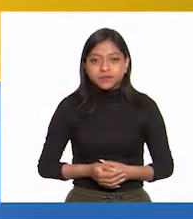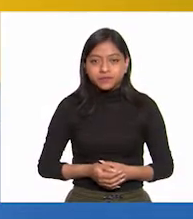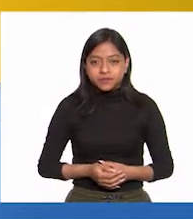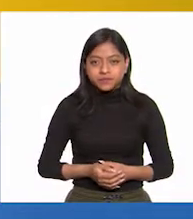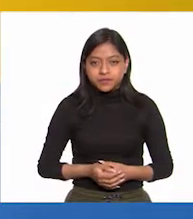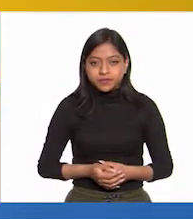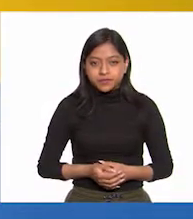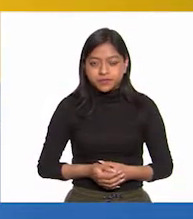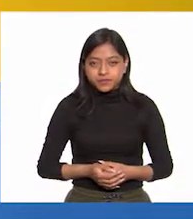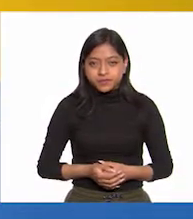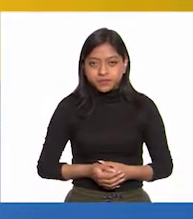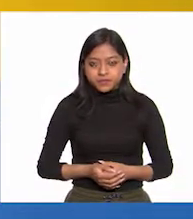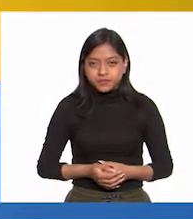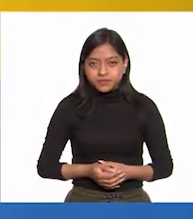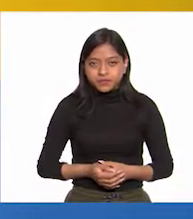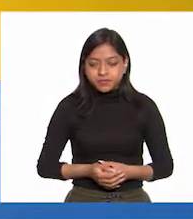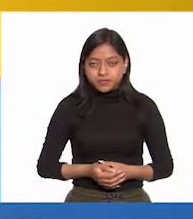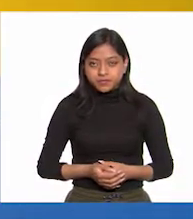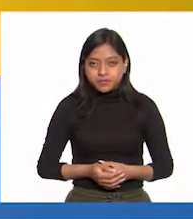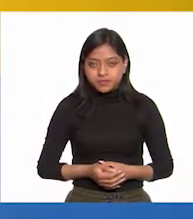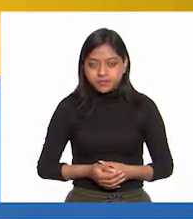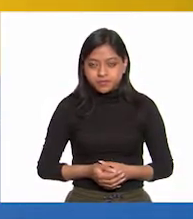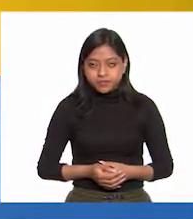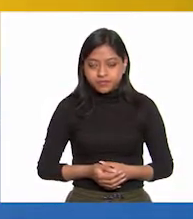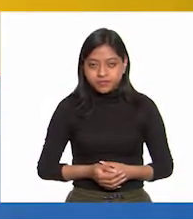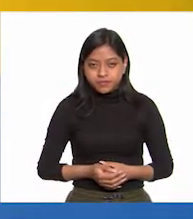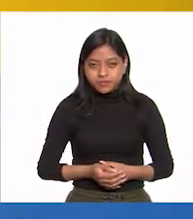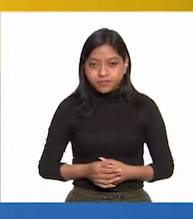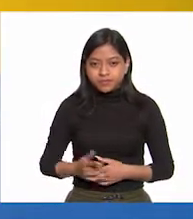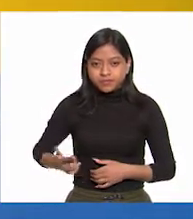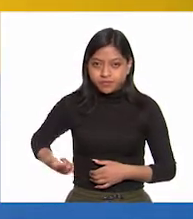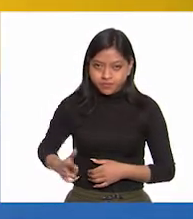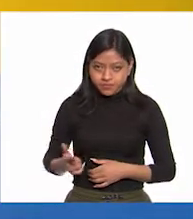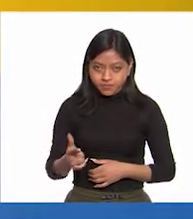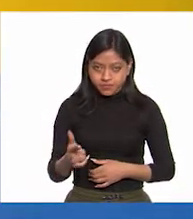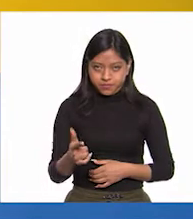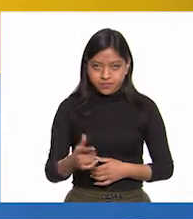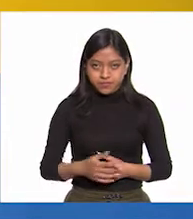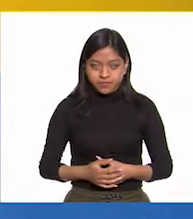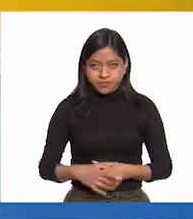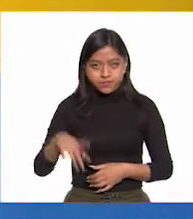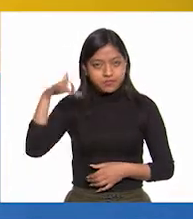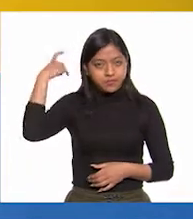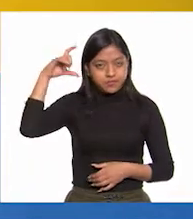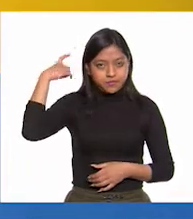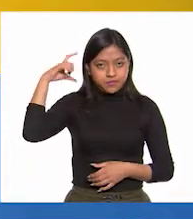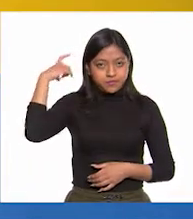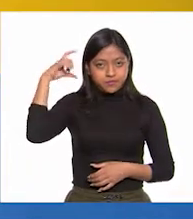¡Ajá! Estoy perdida. En el centro. Aquí está Guanajuato. Querétaro.